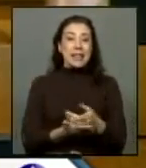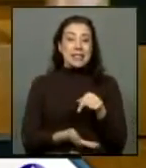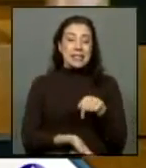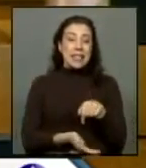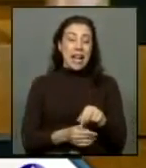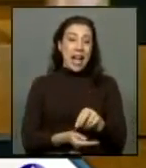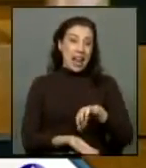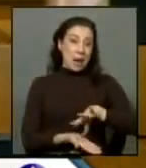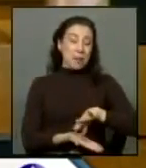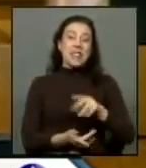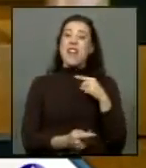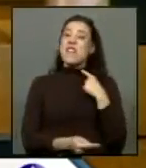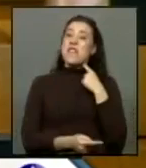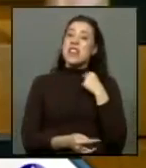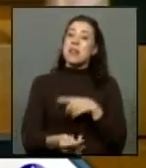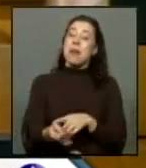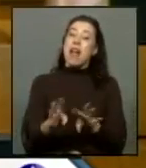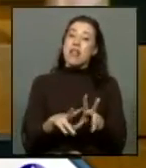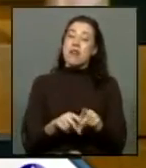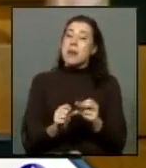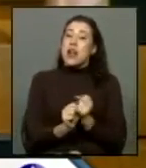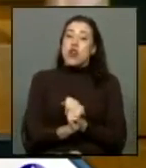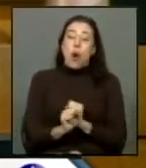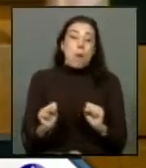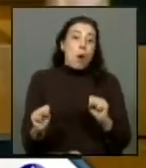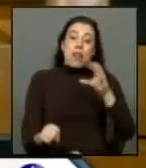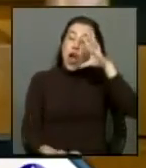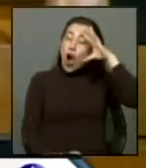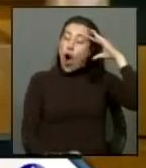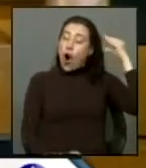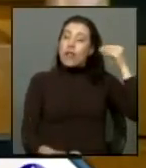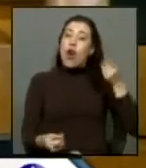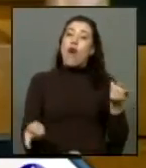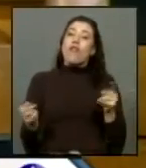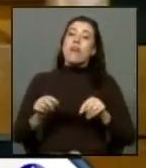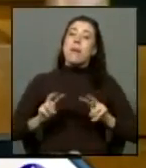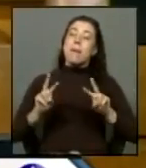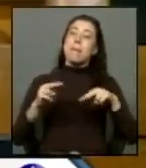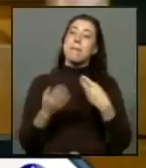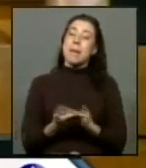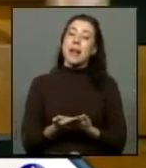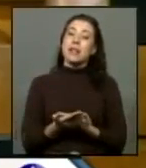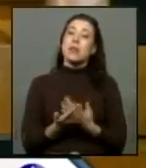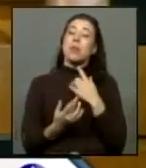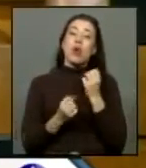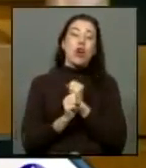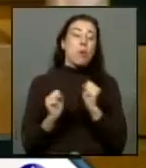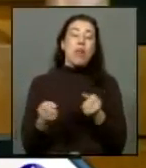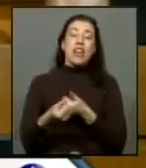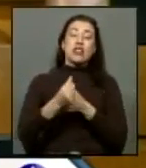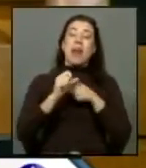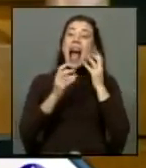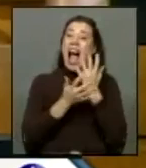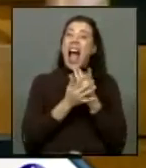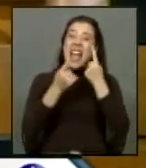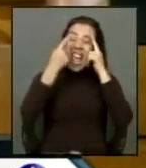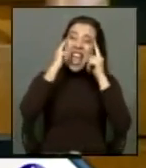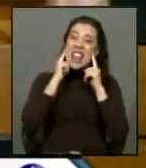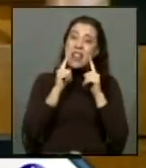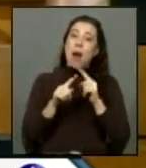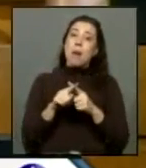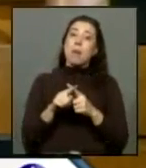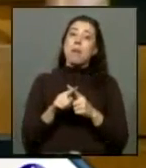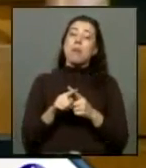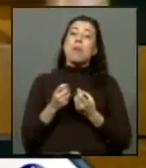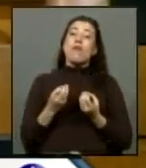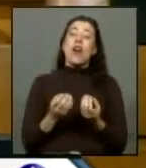las víctimas y los familiares no podrán olvidar ni reconciliarse porque no podrán superar sus heridas provocadas por